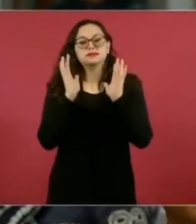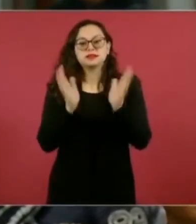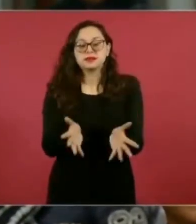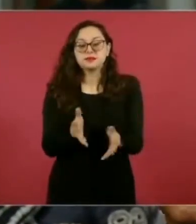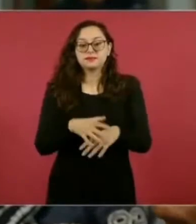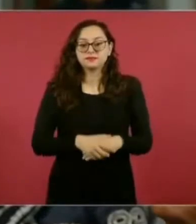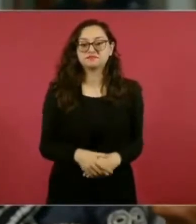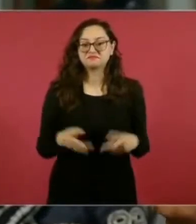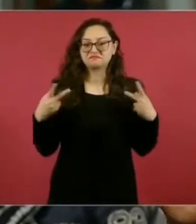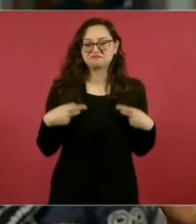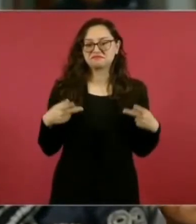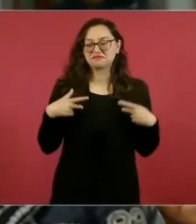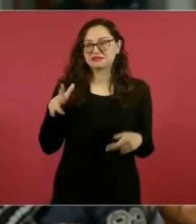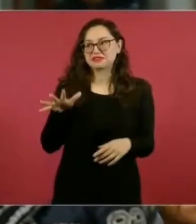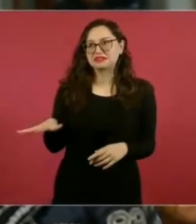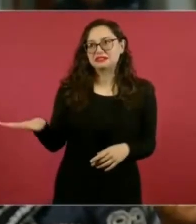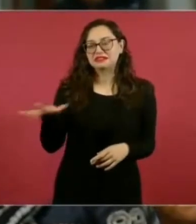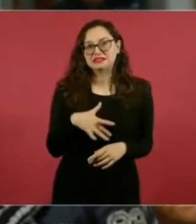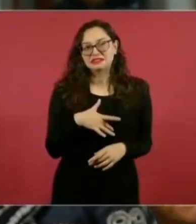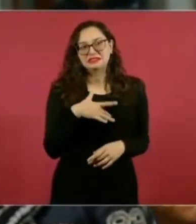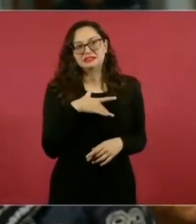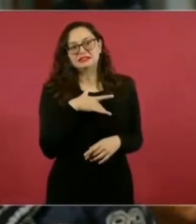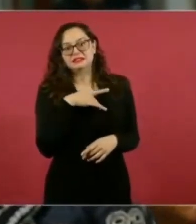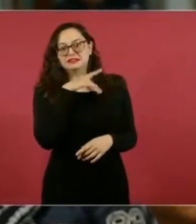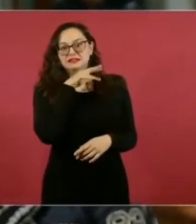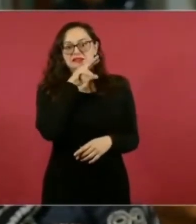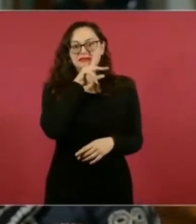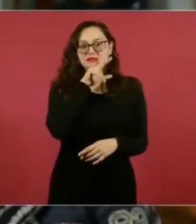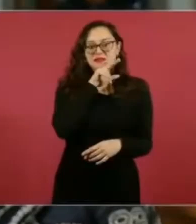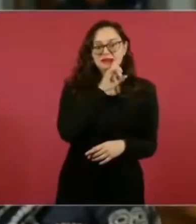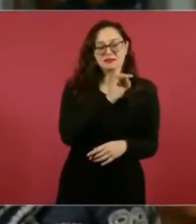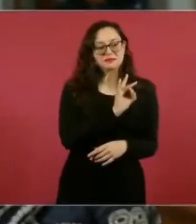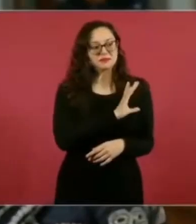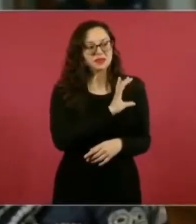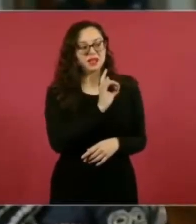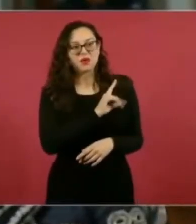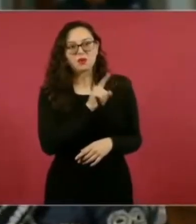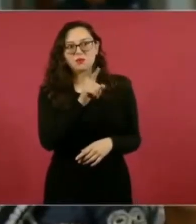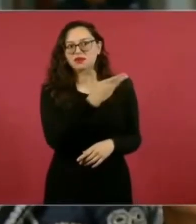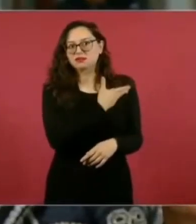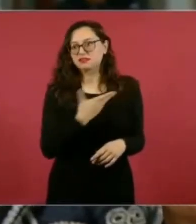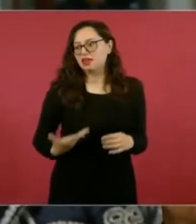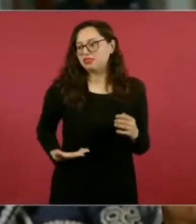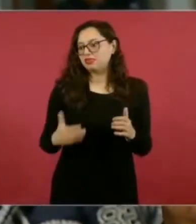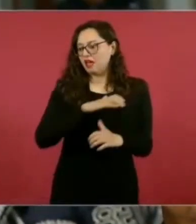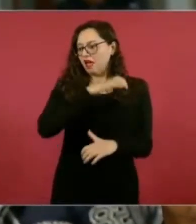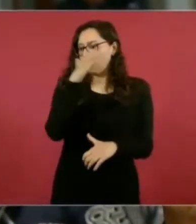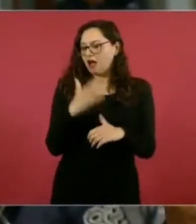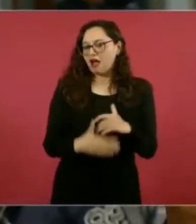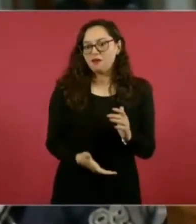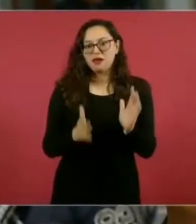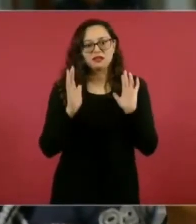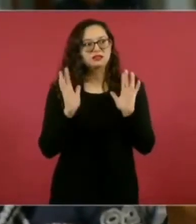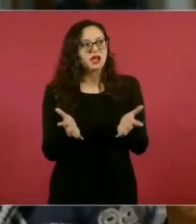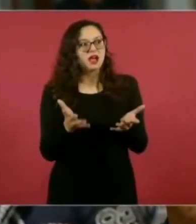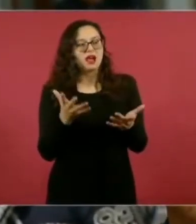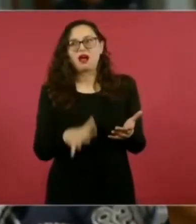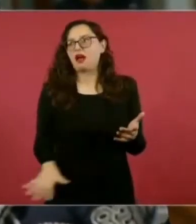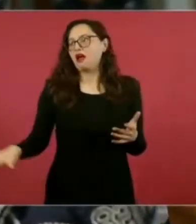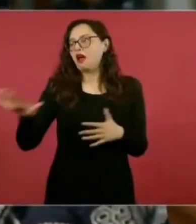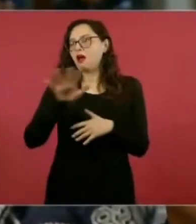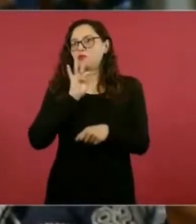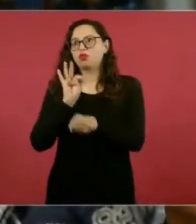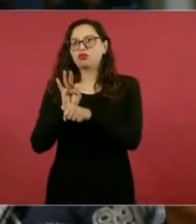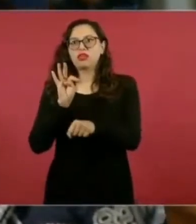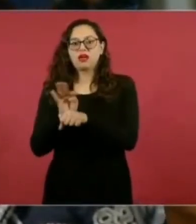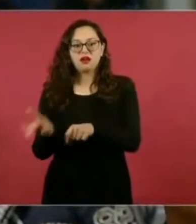porque ya no estará usted en las mañaneras ni en el despacho presidencial representándolos, cuidando los intereses del